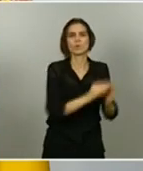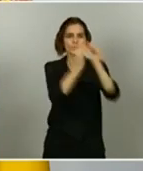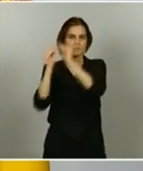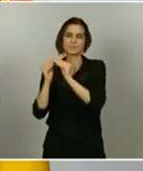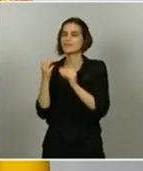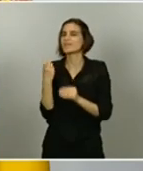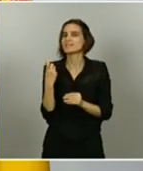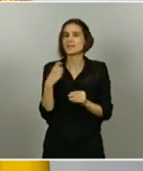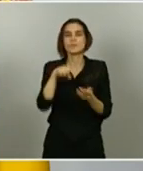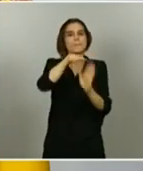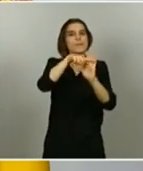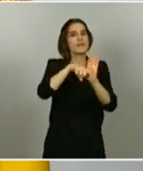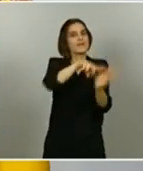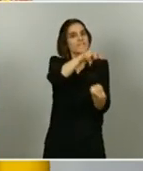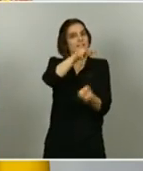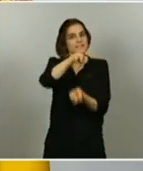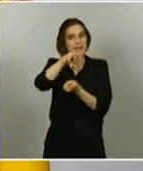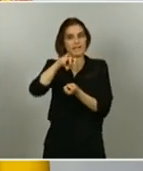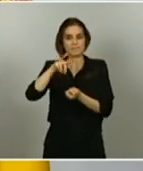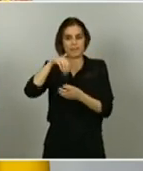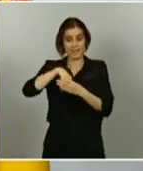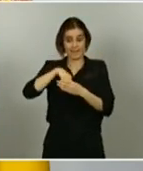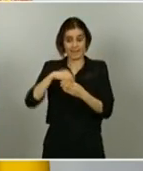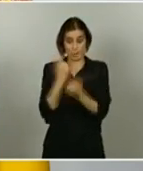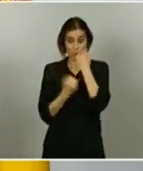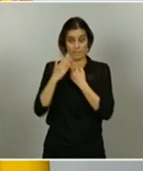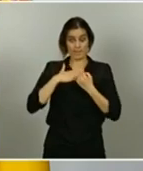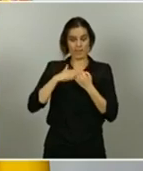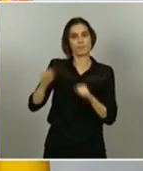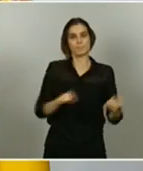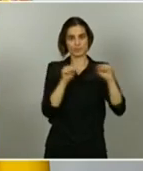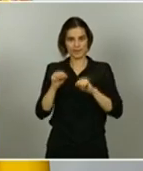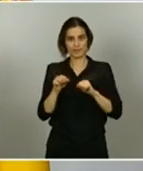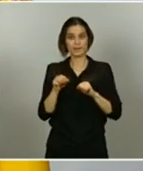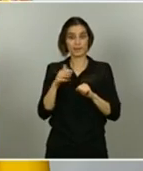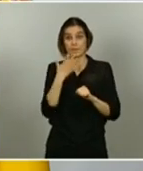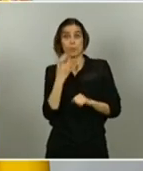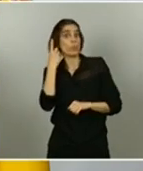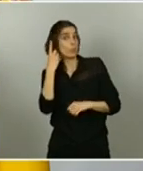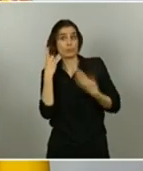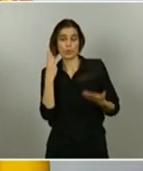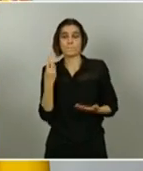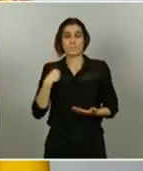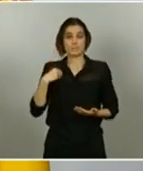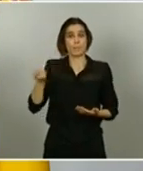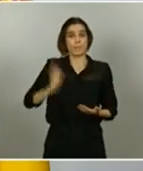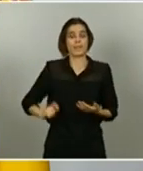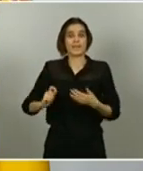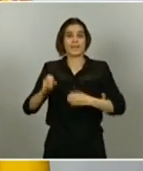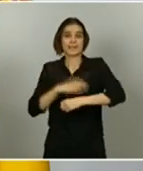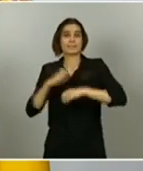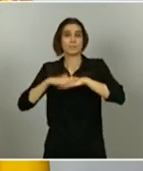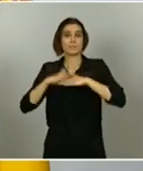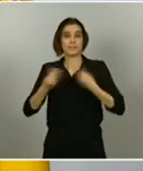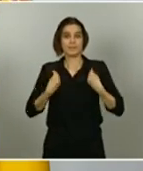que protejan la demanda interna de nuestras economías y el ingreso mínimo vital es un paso histórico para que nuestro país camine en esa dirección.